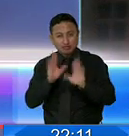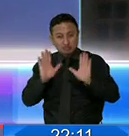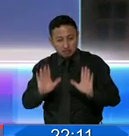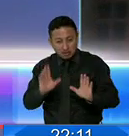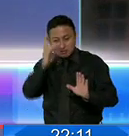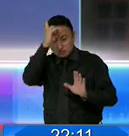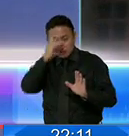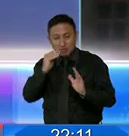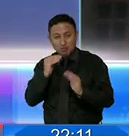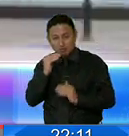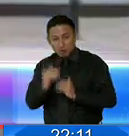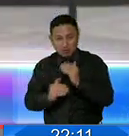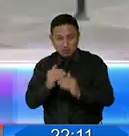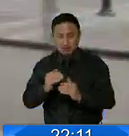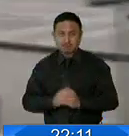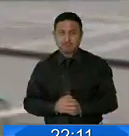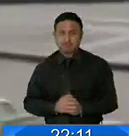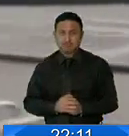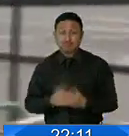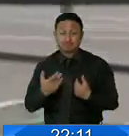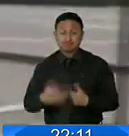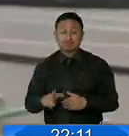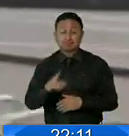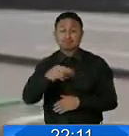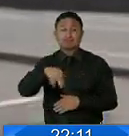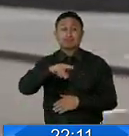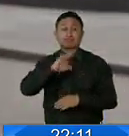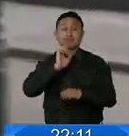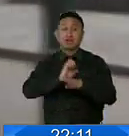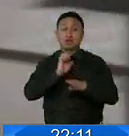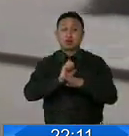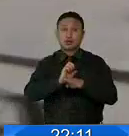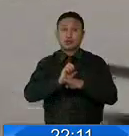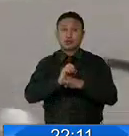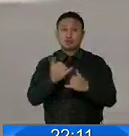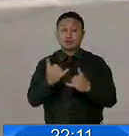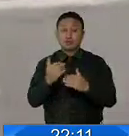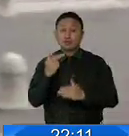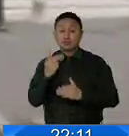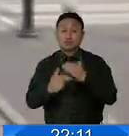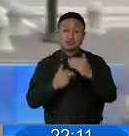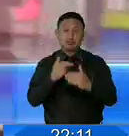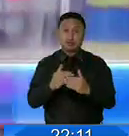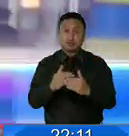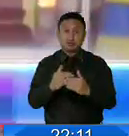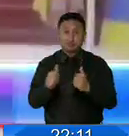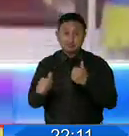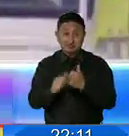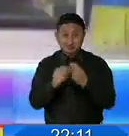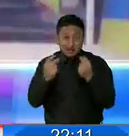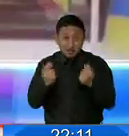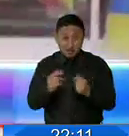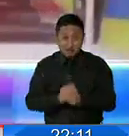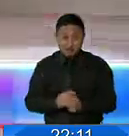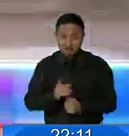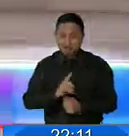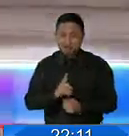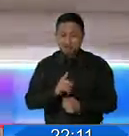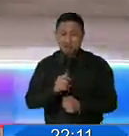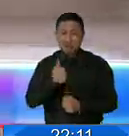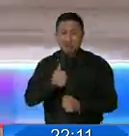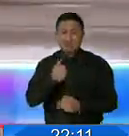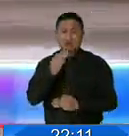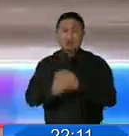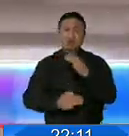estas decisiones con los expertos. Y que la normalidad en el país será un asunto que no volverá en poco tiempo. El propio mundo